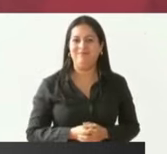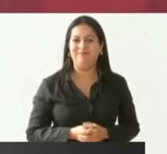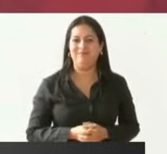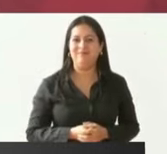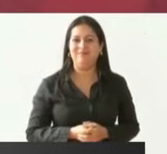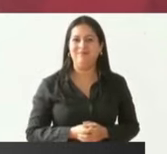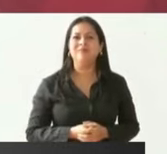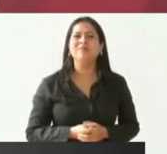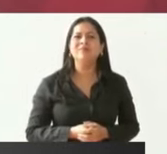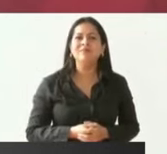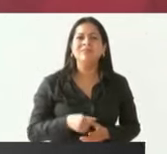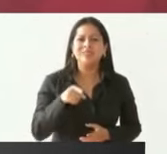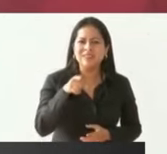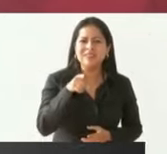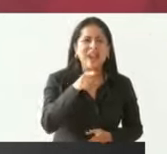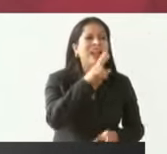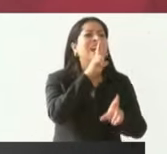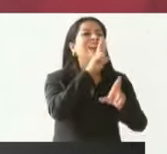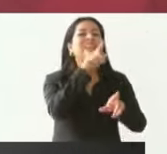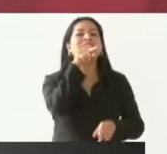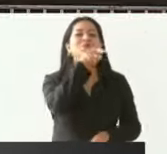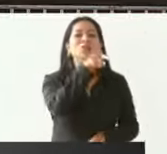Ya está dando resultados.